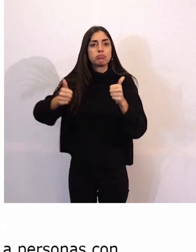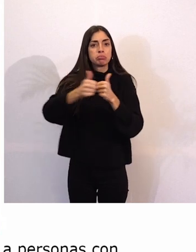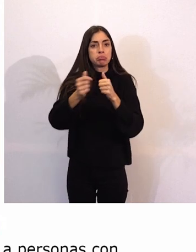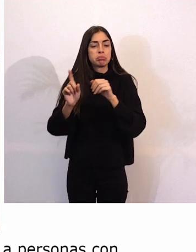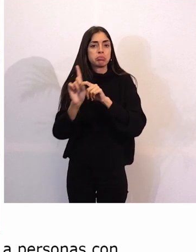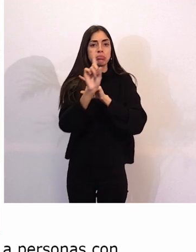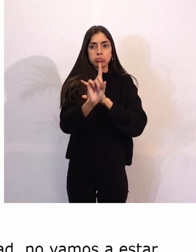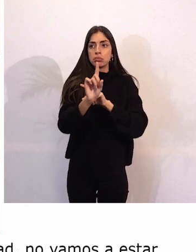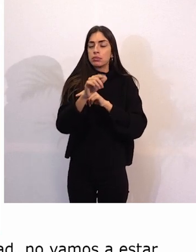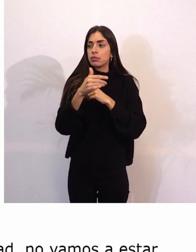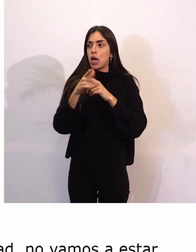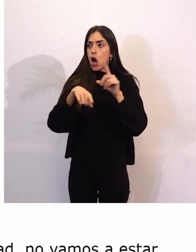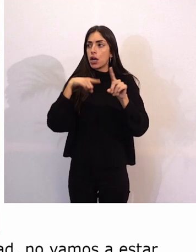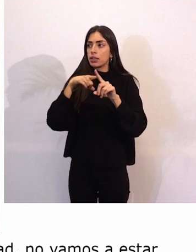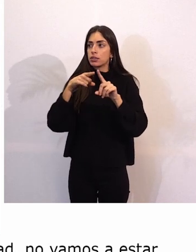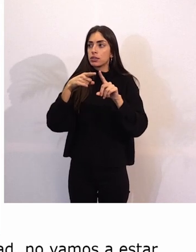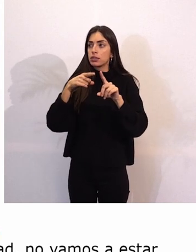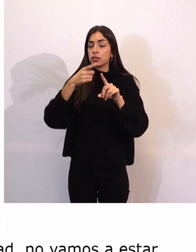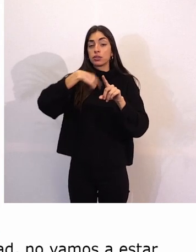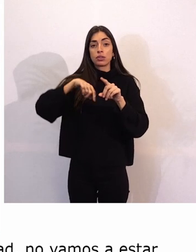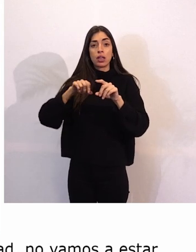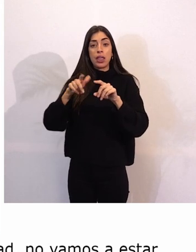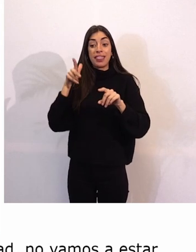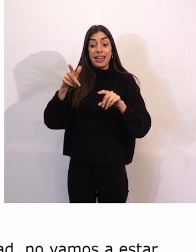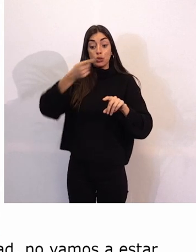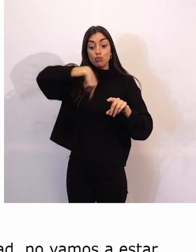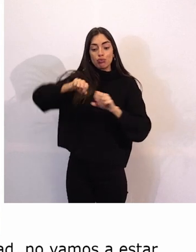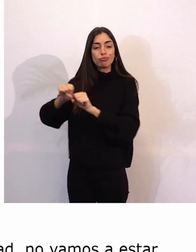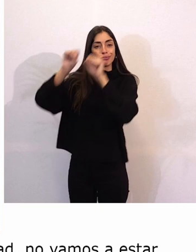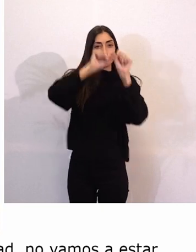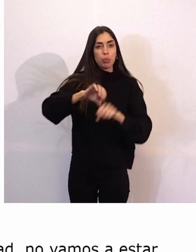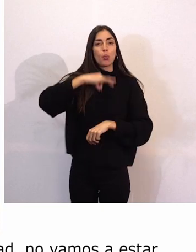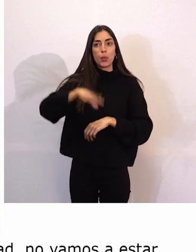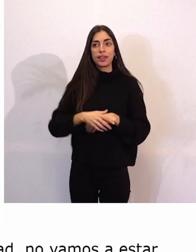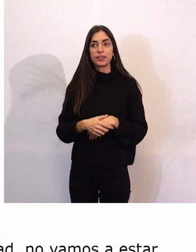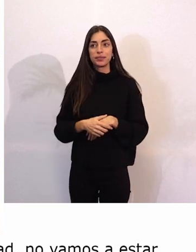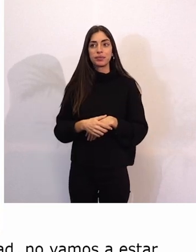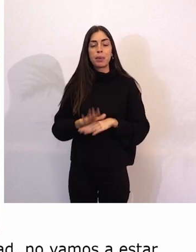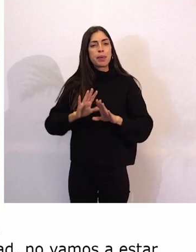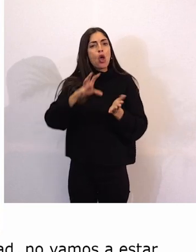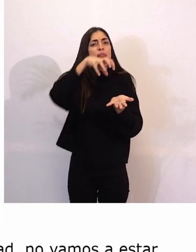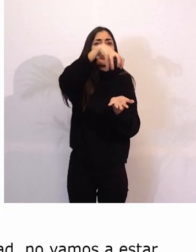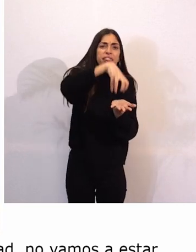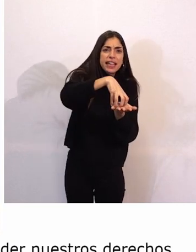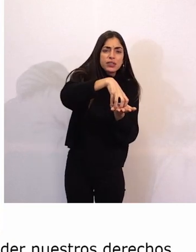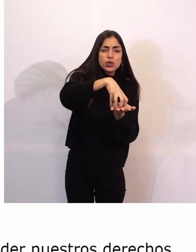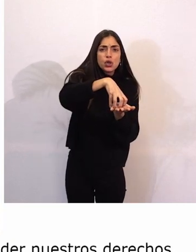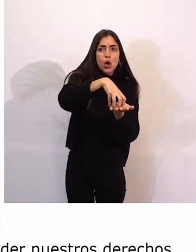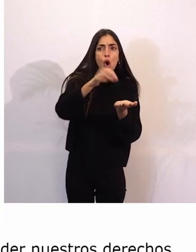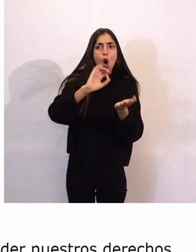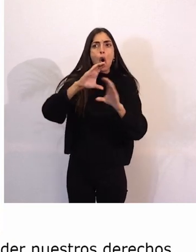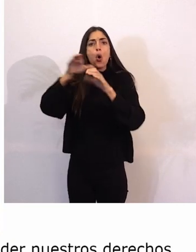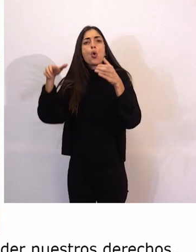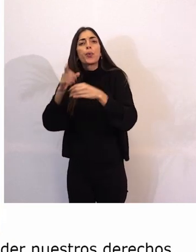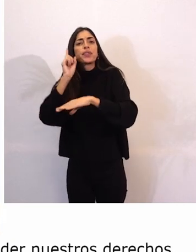podamos defender nuestros derechos. ¿Pero es un centro o la Junta